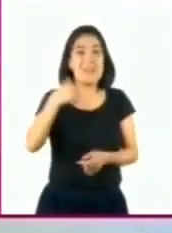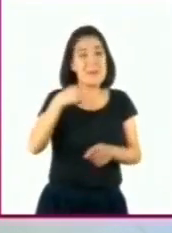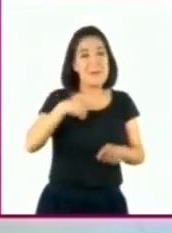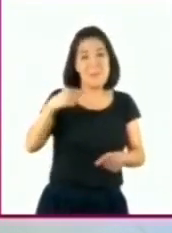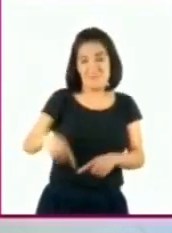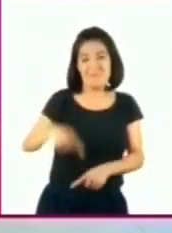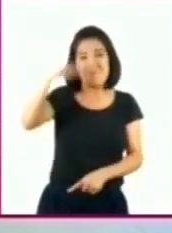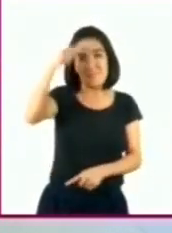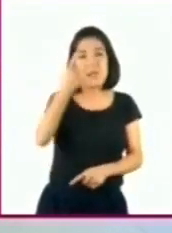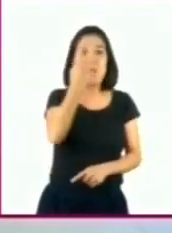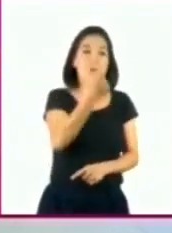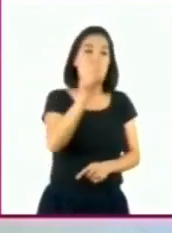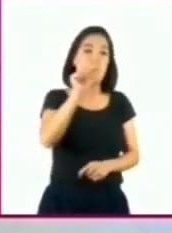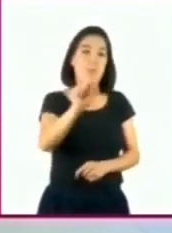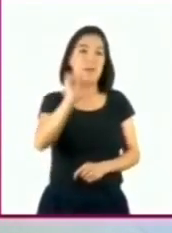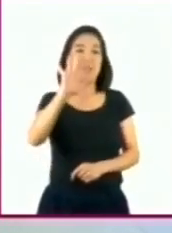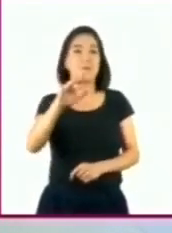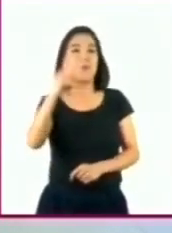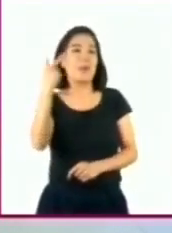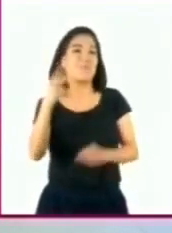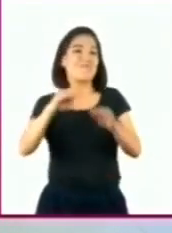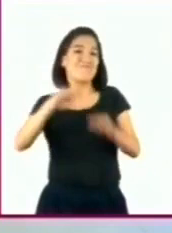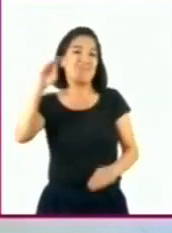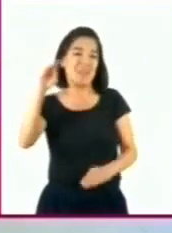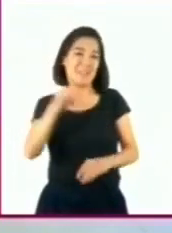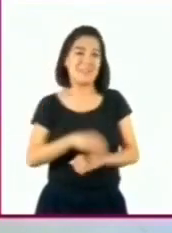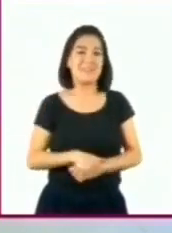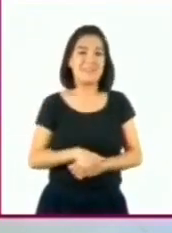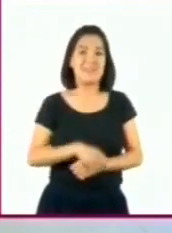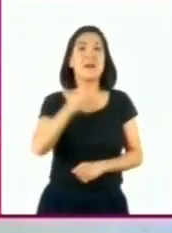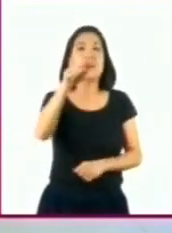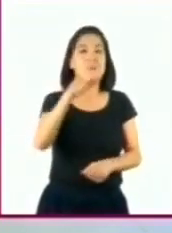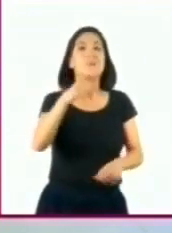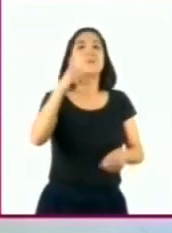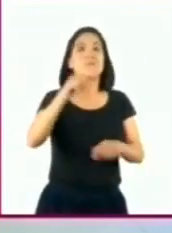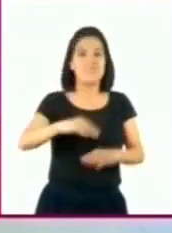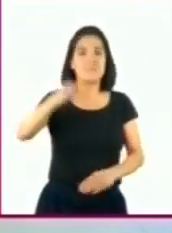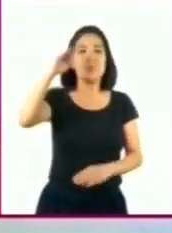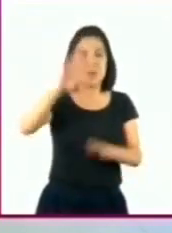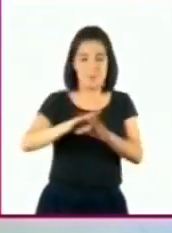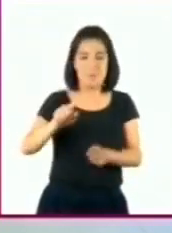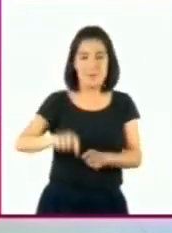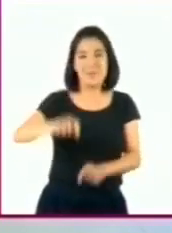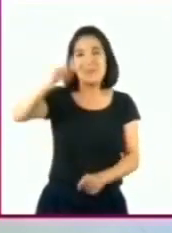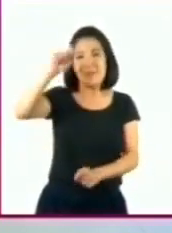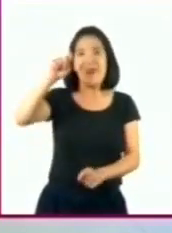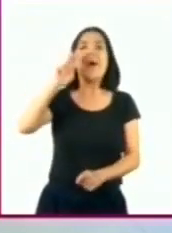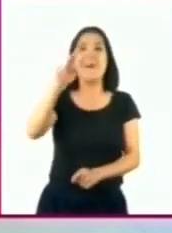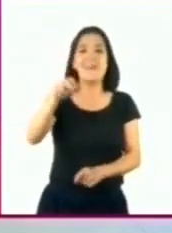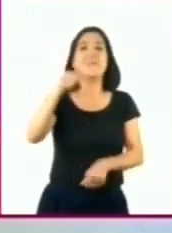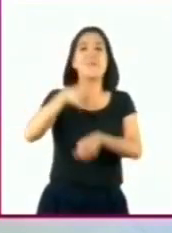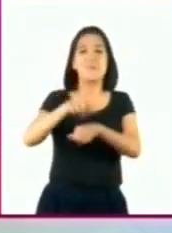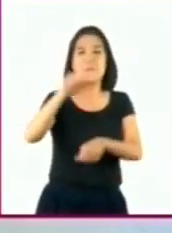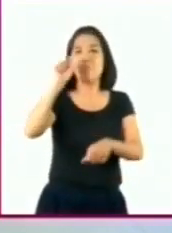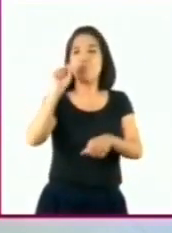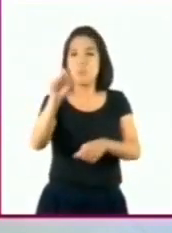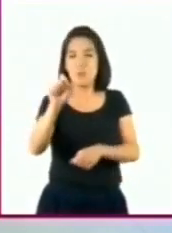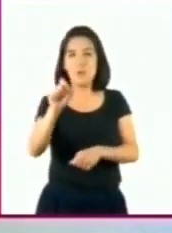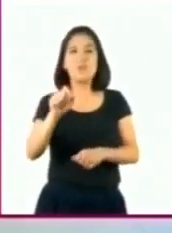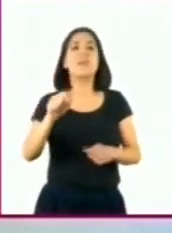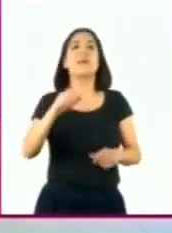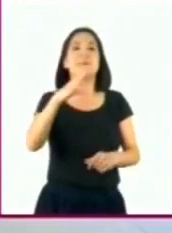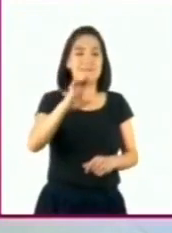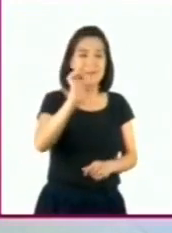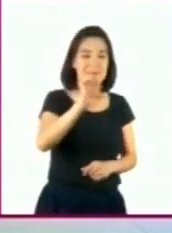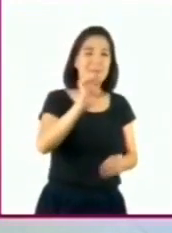1.52 metros. Tu estatura corresponde a un número decimal que significa un entero con